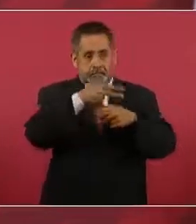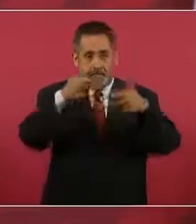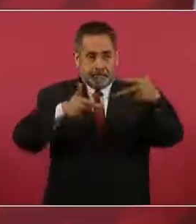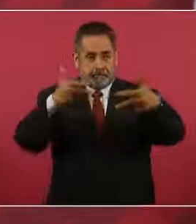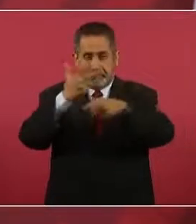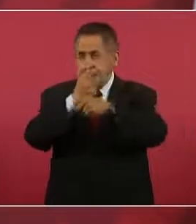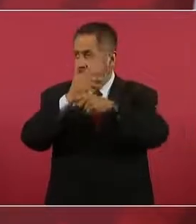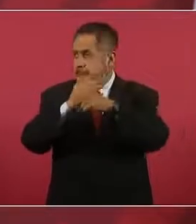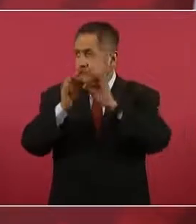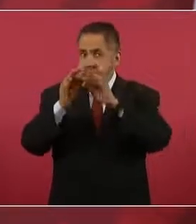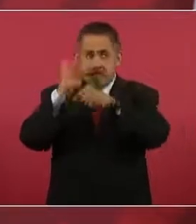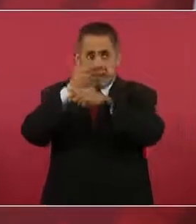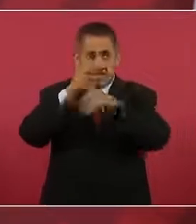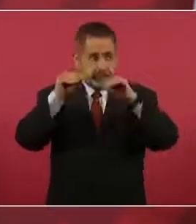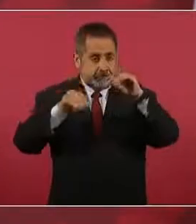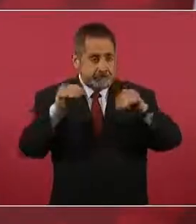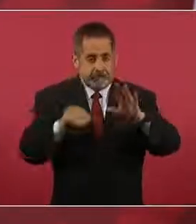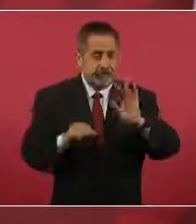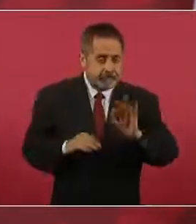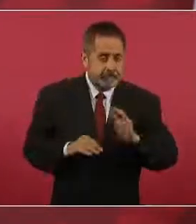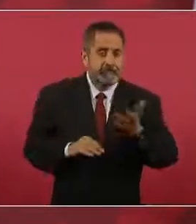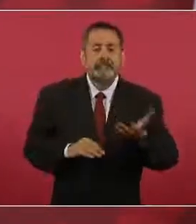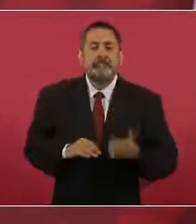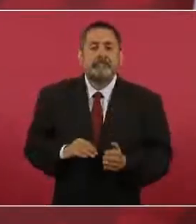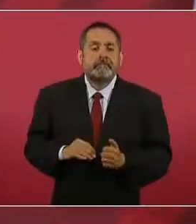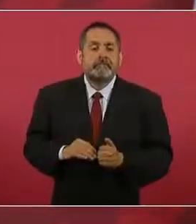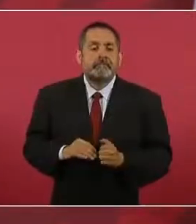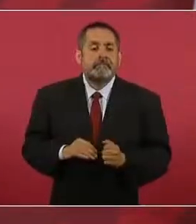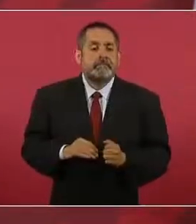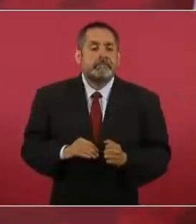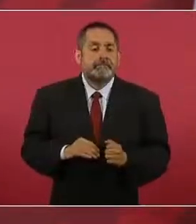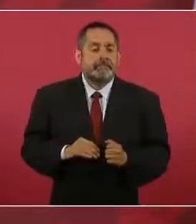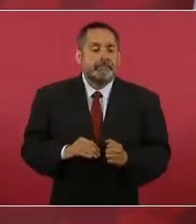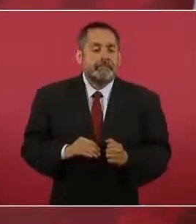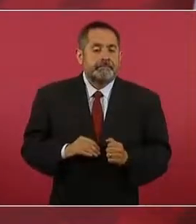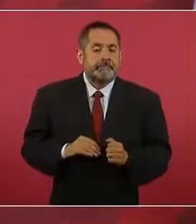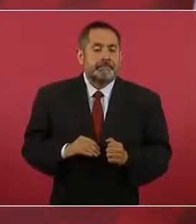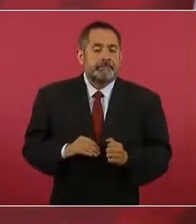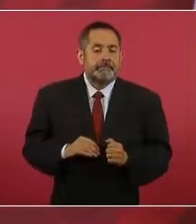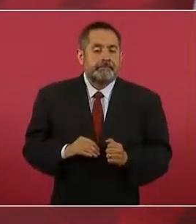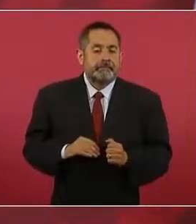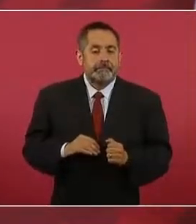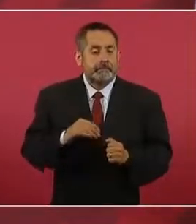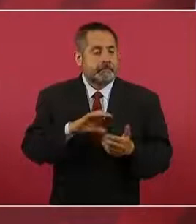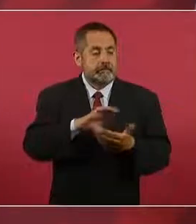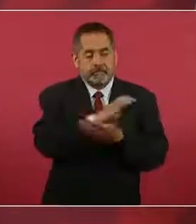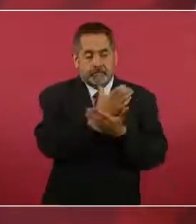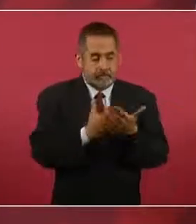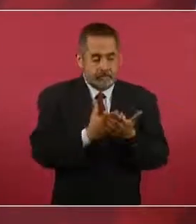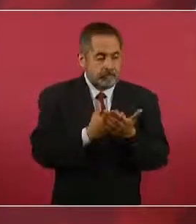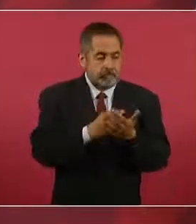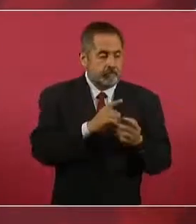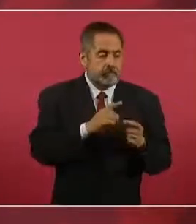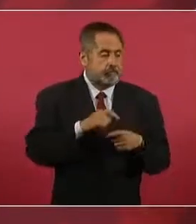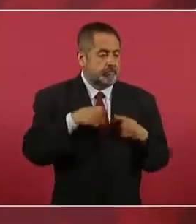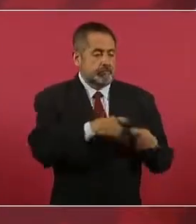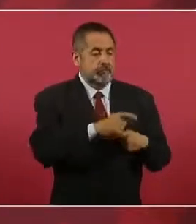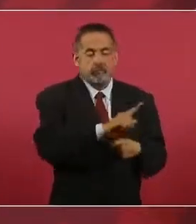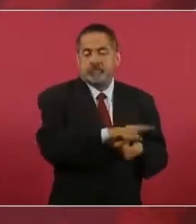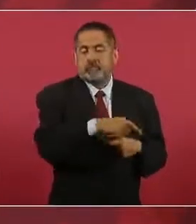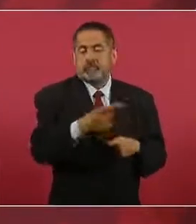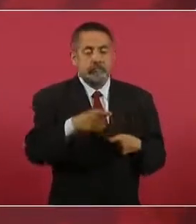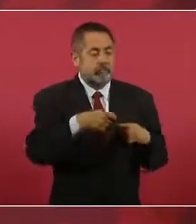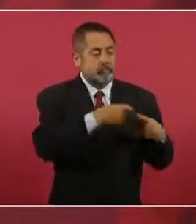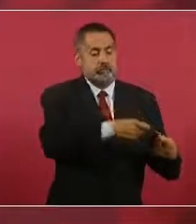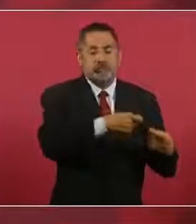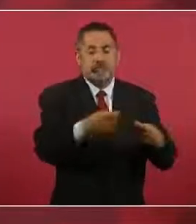se subcontrataba o subrogaba el servicio